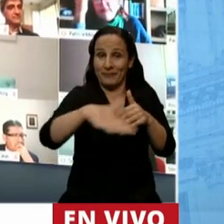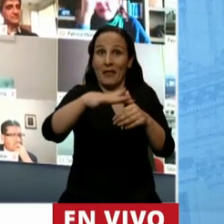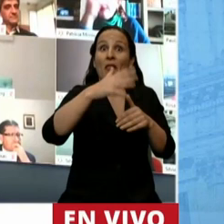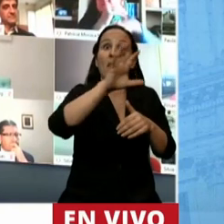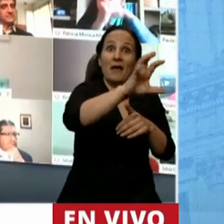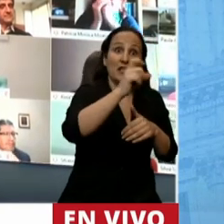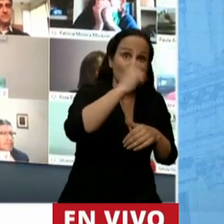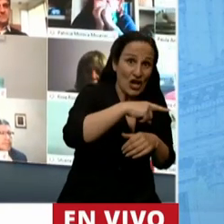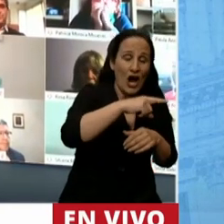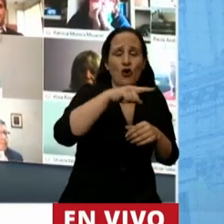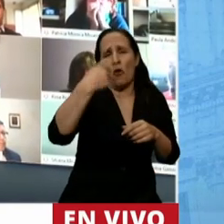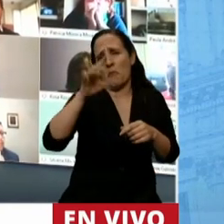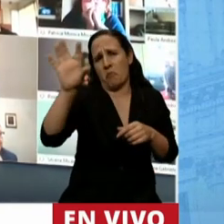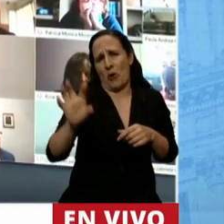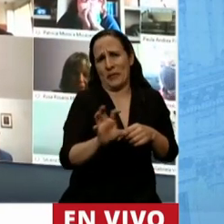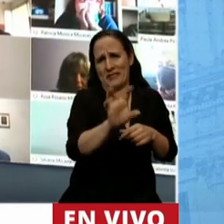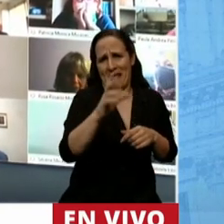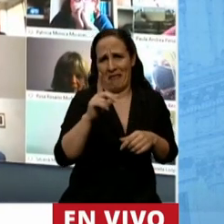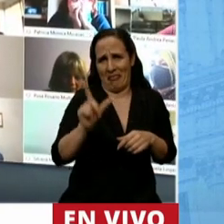Chaco y en distintas provincias de la Argentina